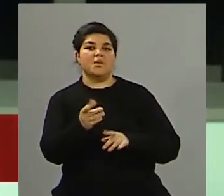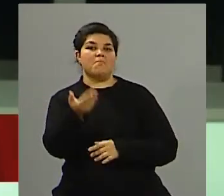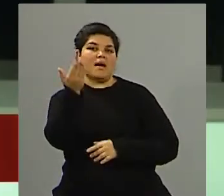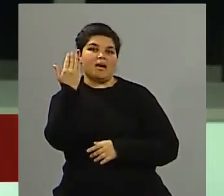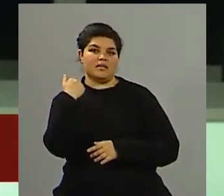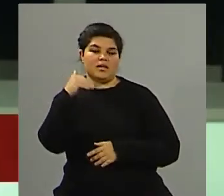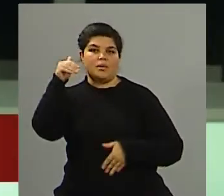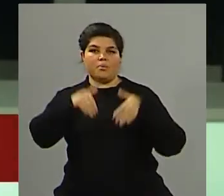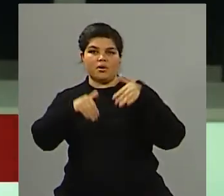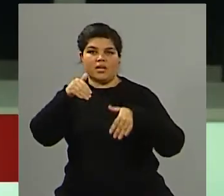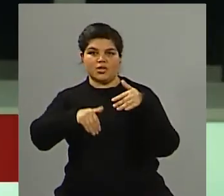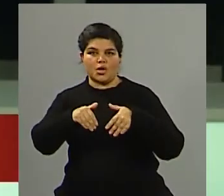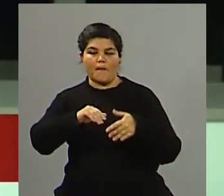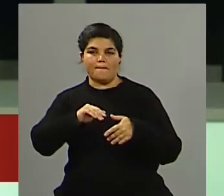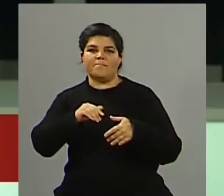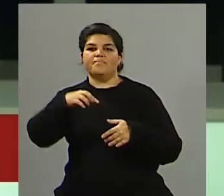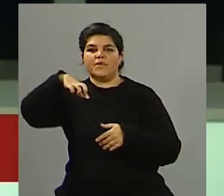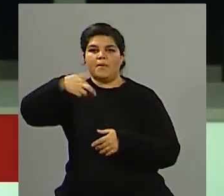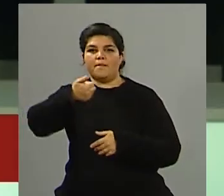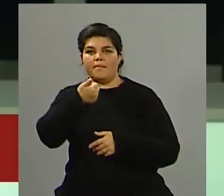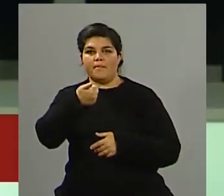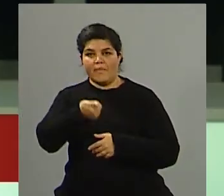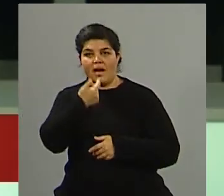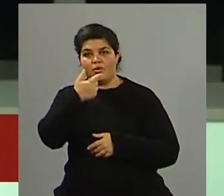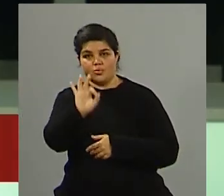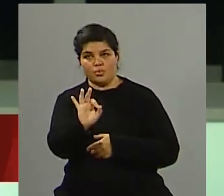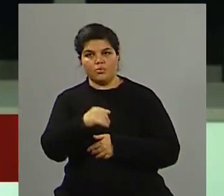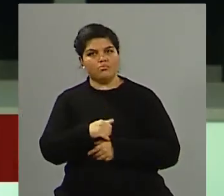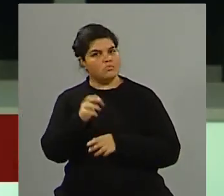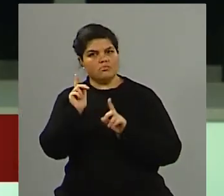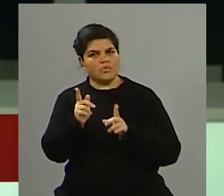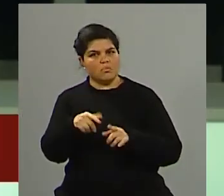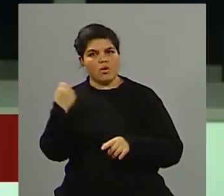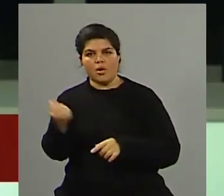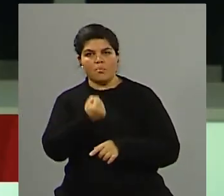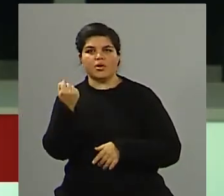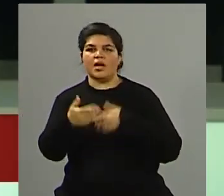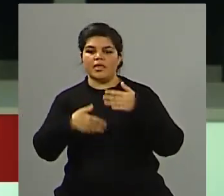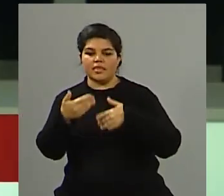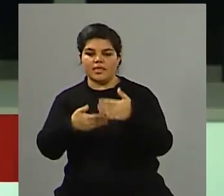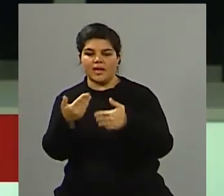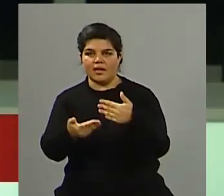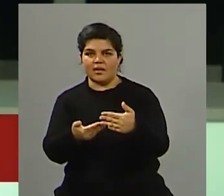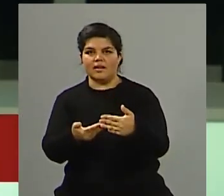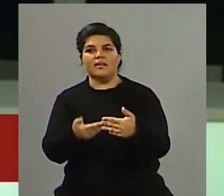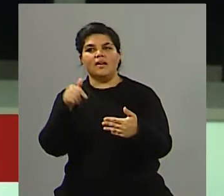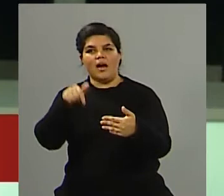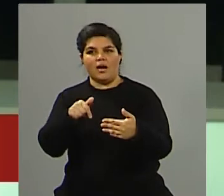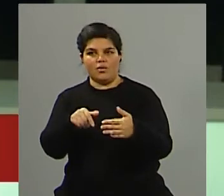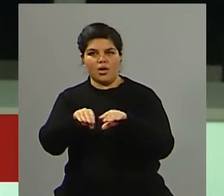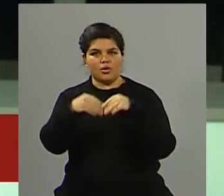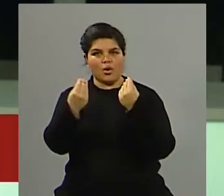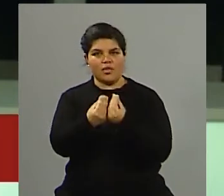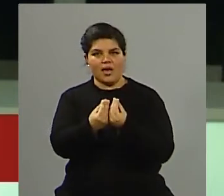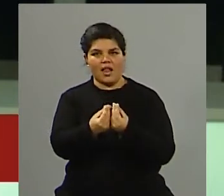Yo siempre le considero, dentro del respeto, un marco de respeto muy importante que se dio. Nuestro Frente Electoral tenía seis precandidatos, éramos